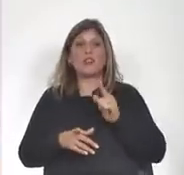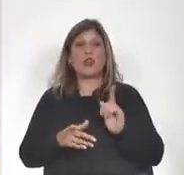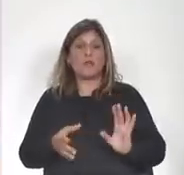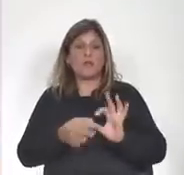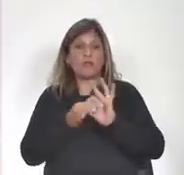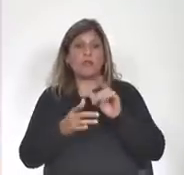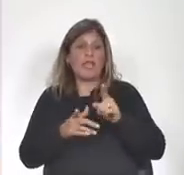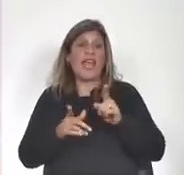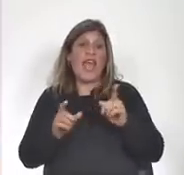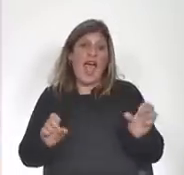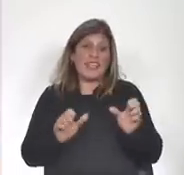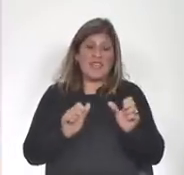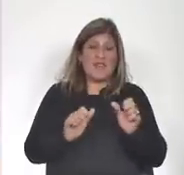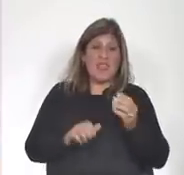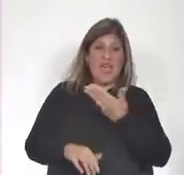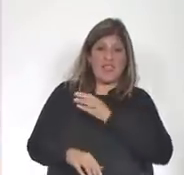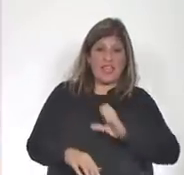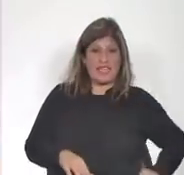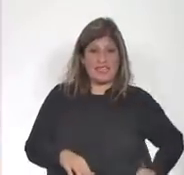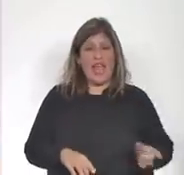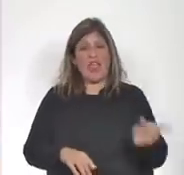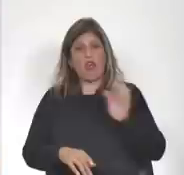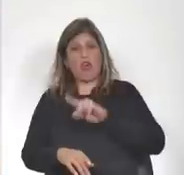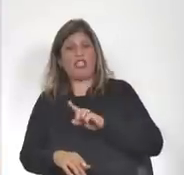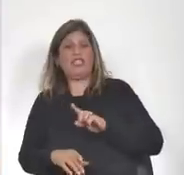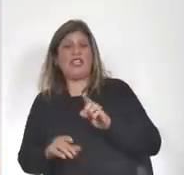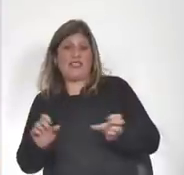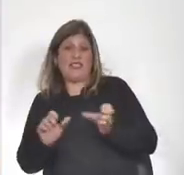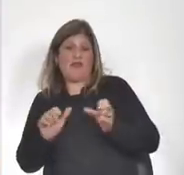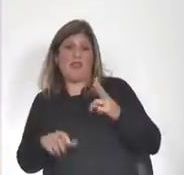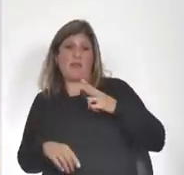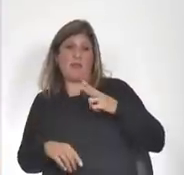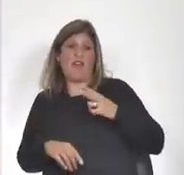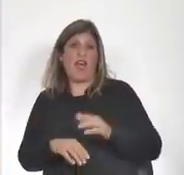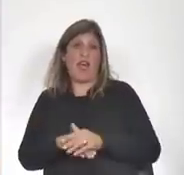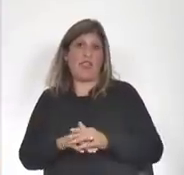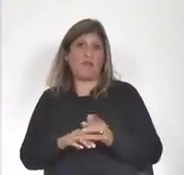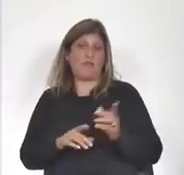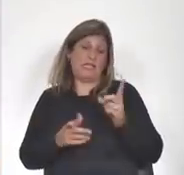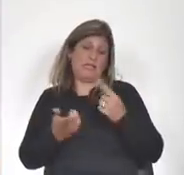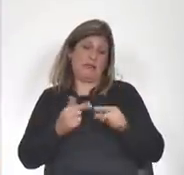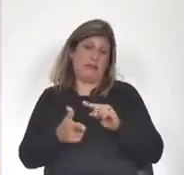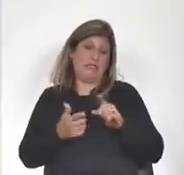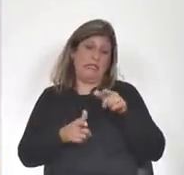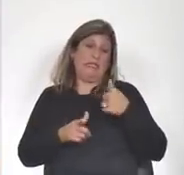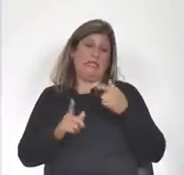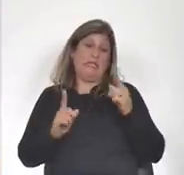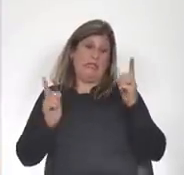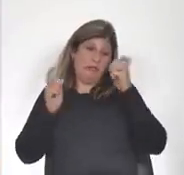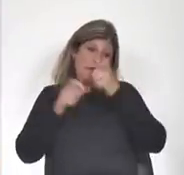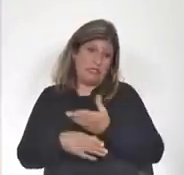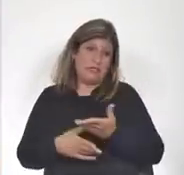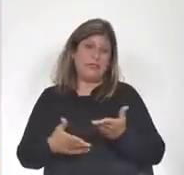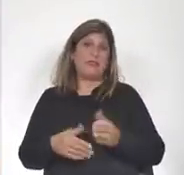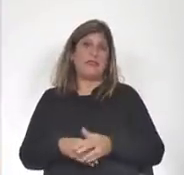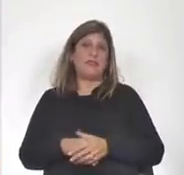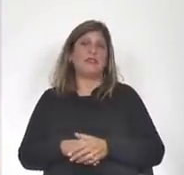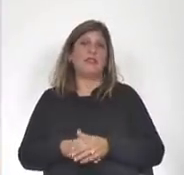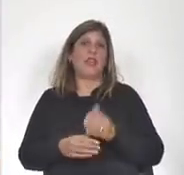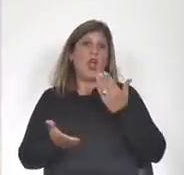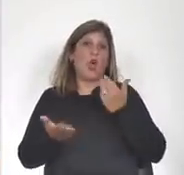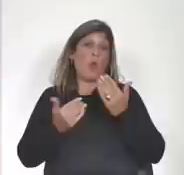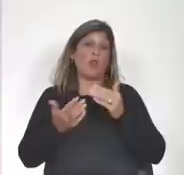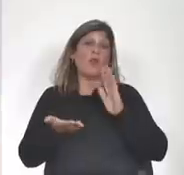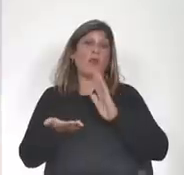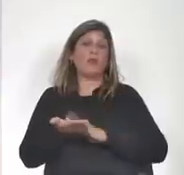la relación entre la actividad pública y la actividad privada que es una relación bastante compleja cuando hablamos de aspectos